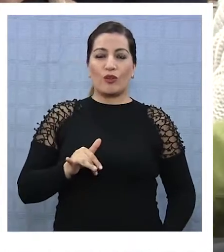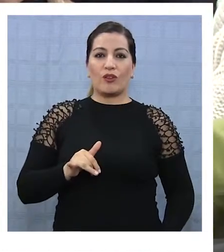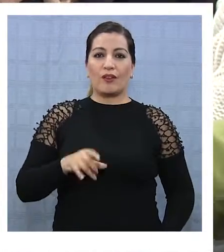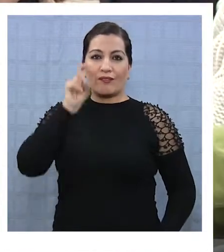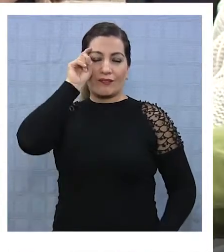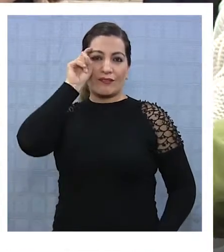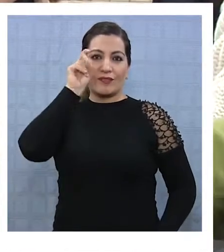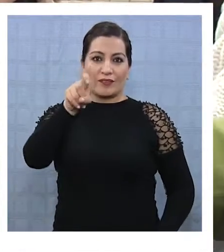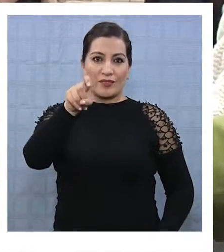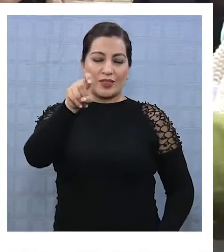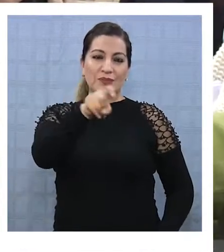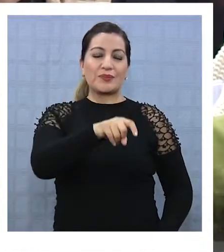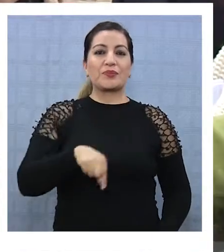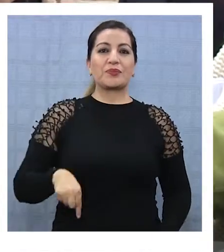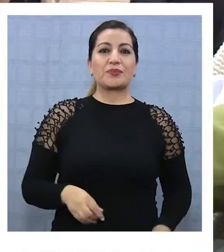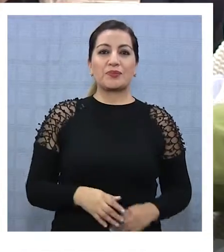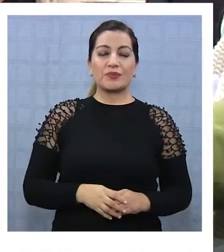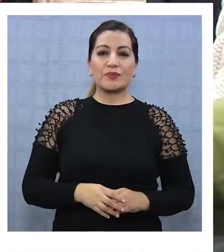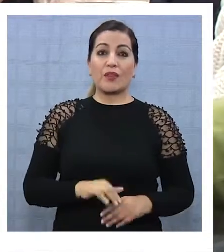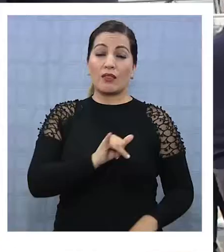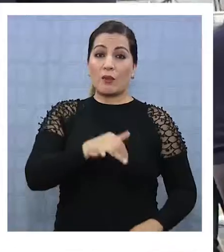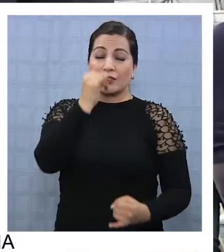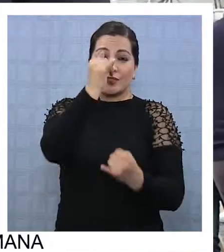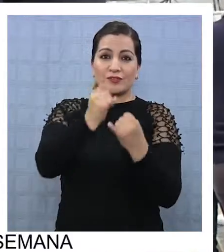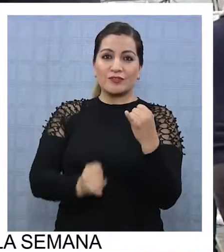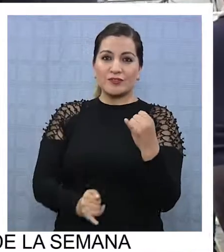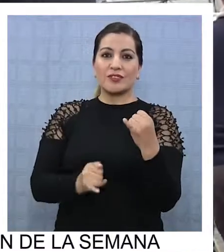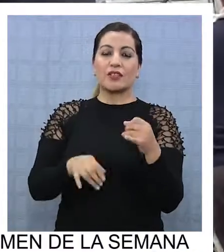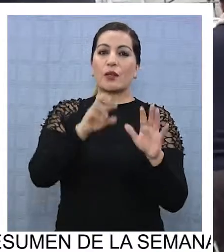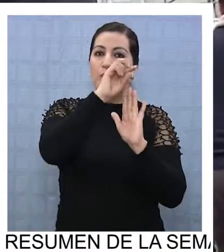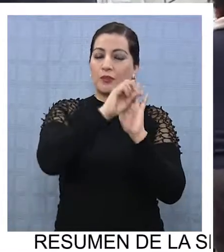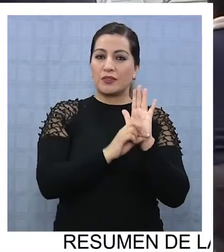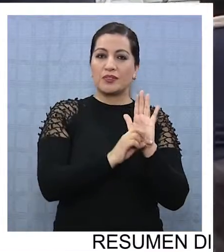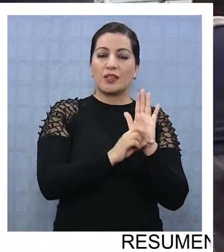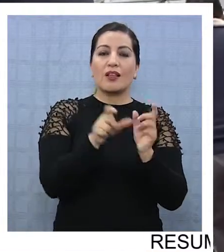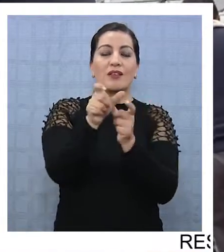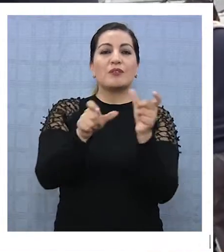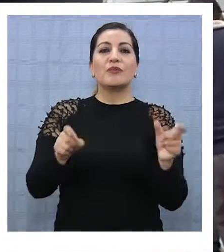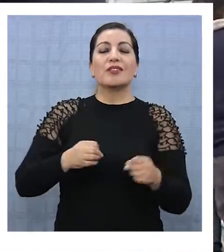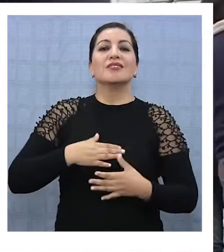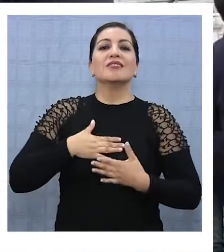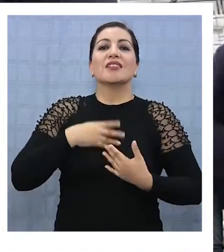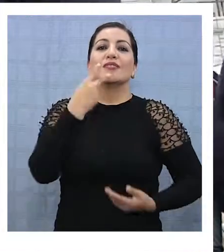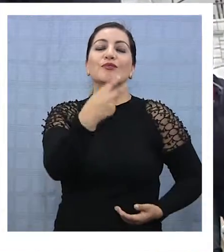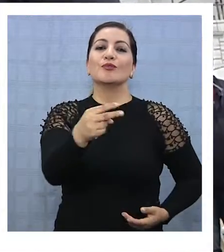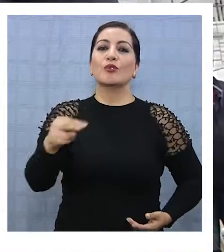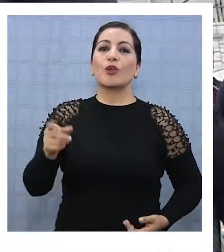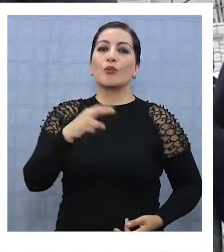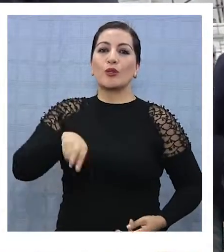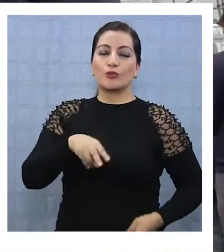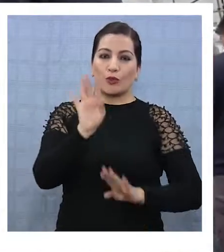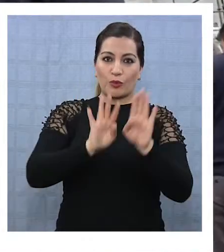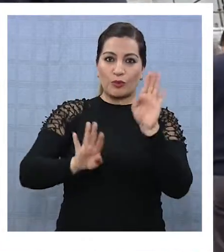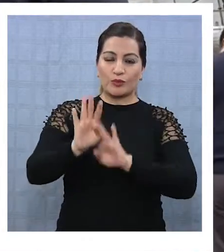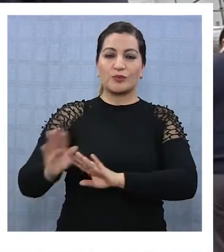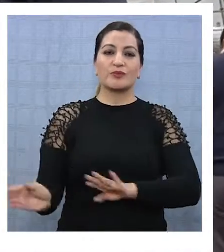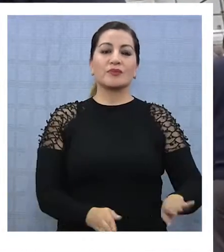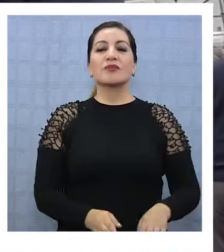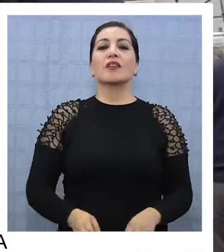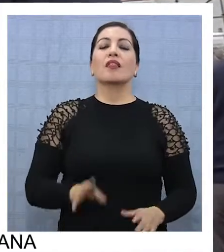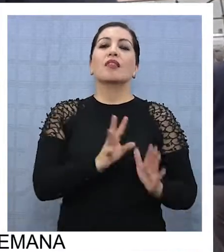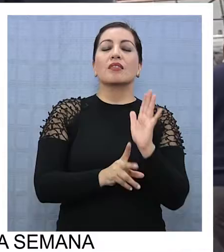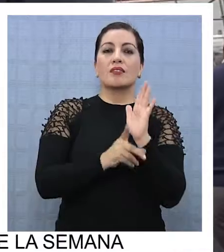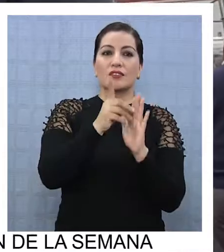que es predilecto y que esto, una vez que terminemos, ¿no es cierto?, este proyecto, la gente sienta que es suyo para que lo cuidemos. Se va